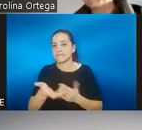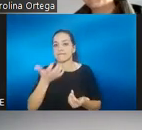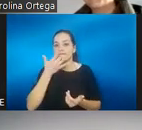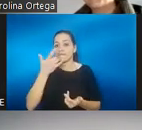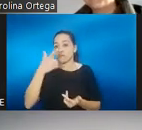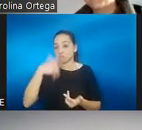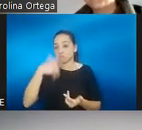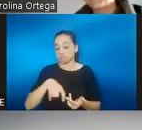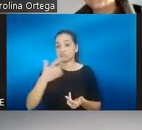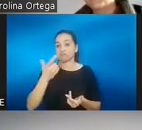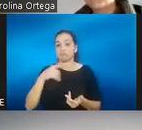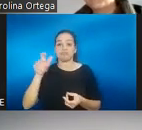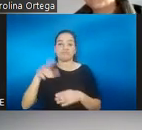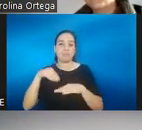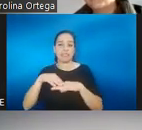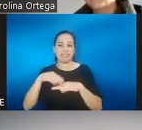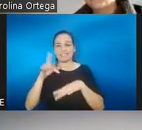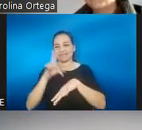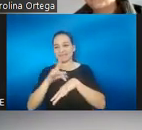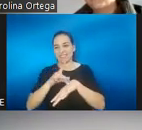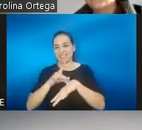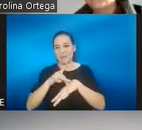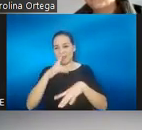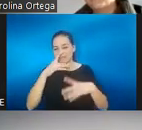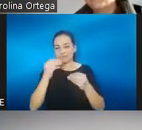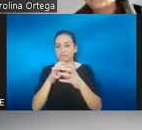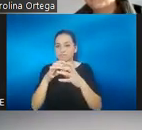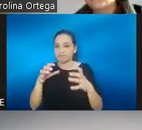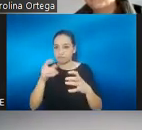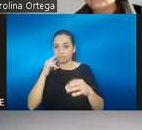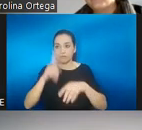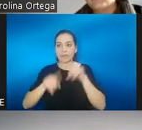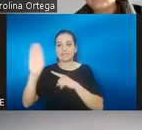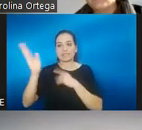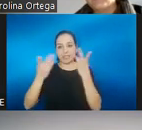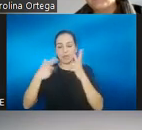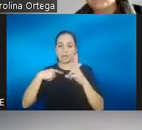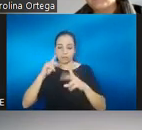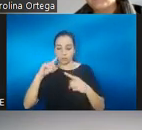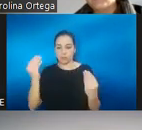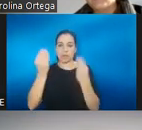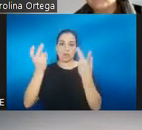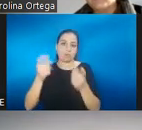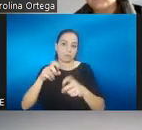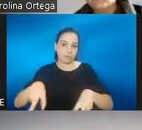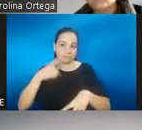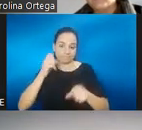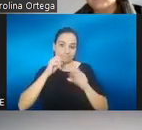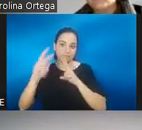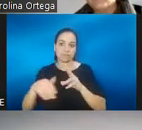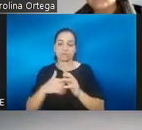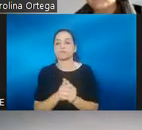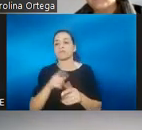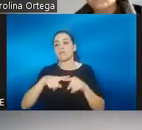con una enfermedad inflamatoria me va a responder a según qué terapia le ponga. Pero, sin embargo, las afecciones virales, traumáticas,